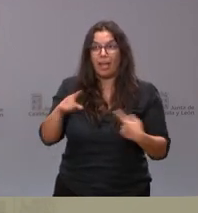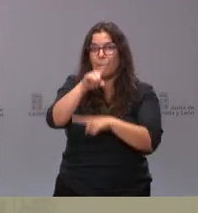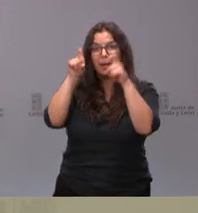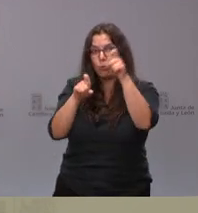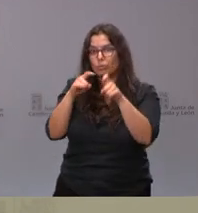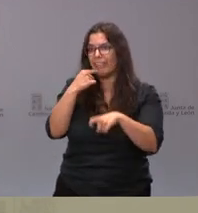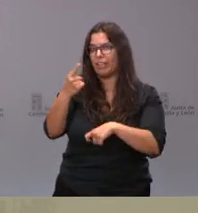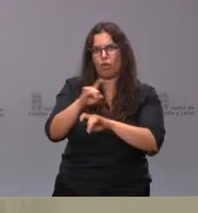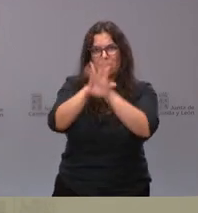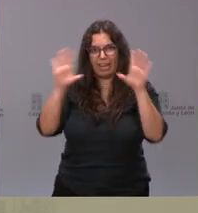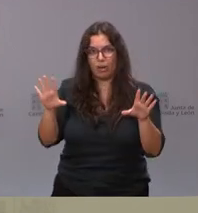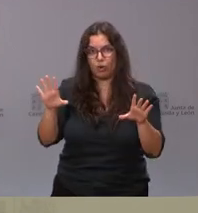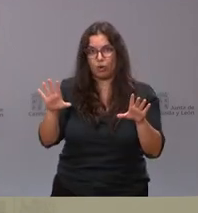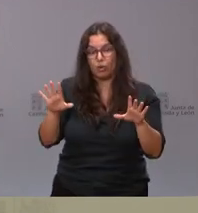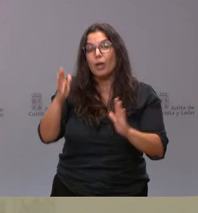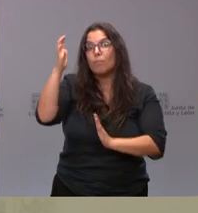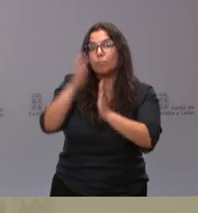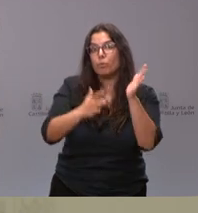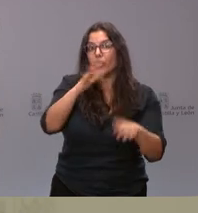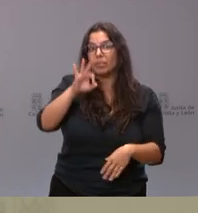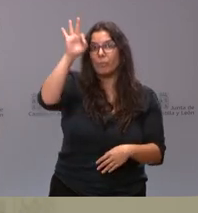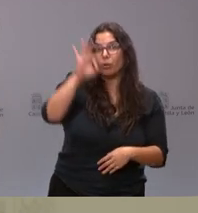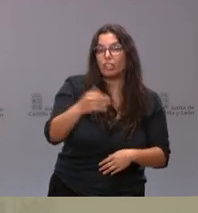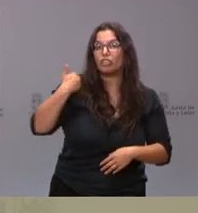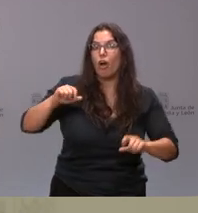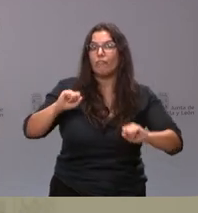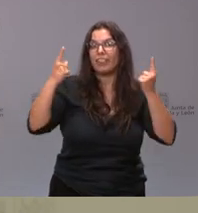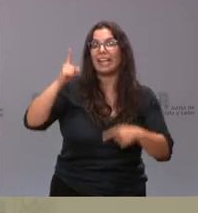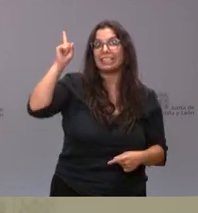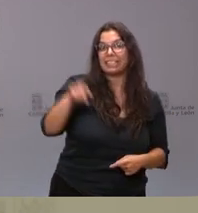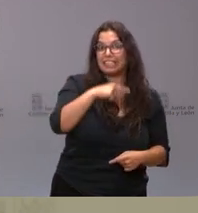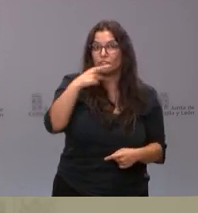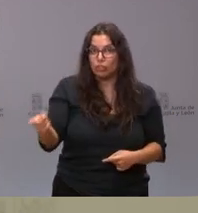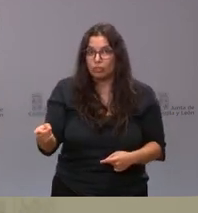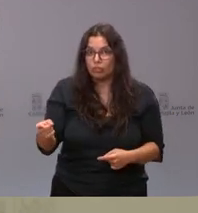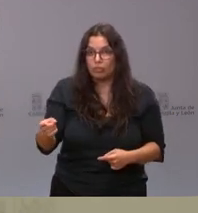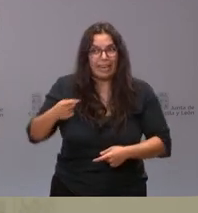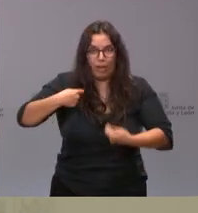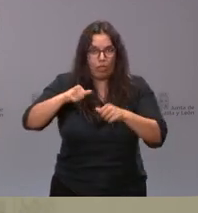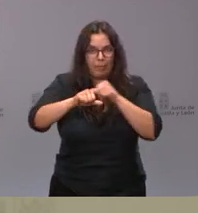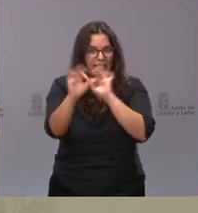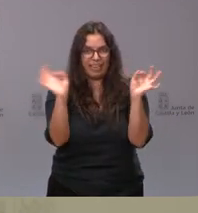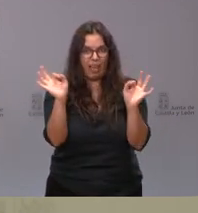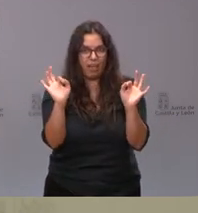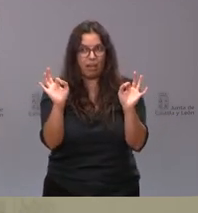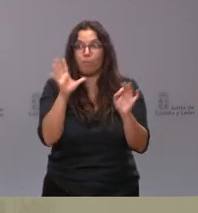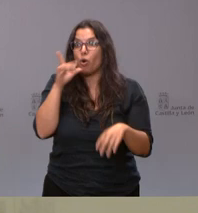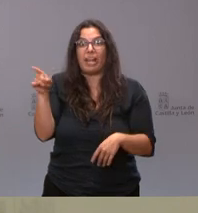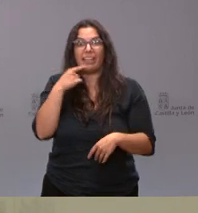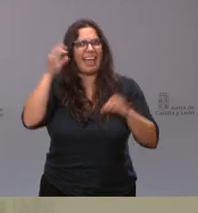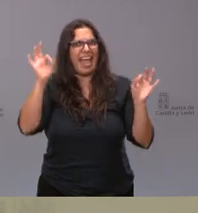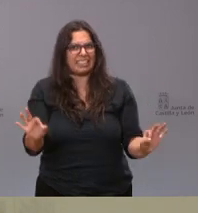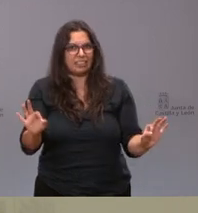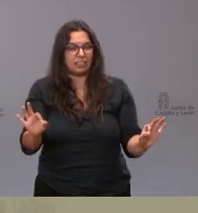clara. ¿Se reduce al 50% y lo que ha anunciado García Gallardo no se va a negociar porque él dijo que ya era así?